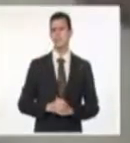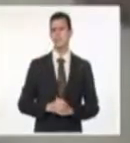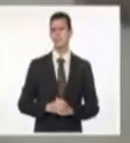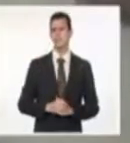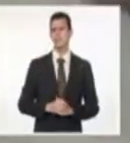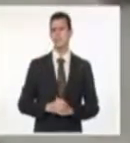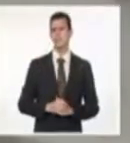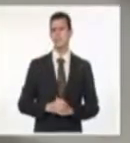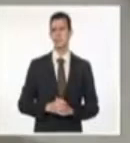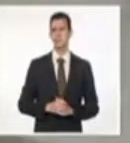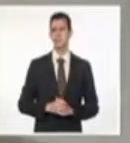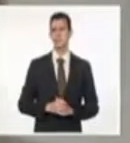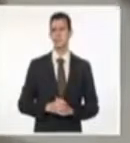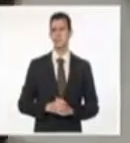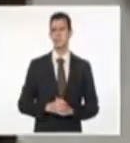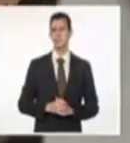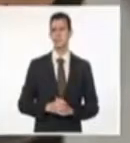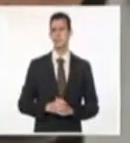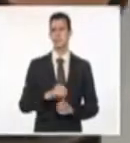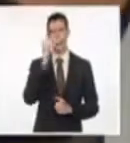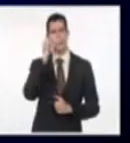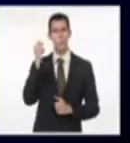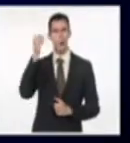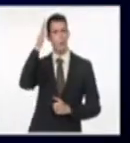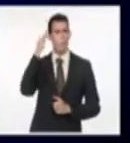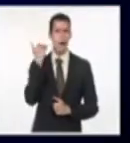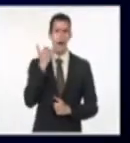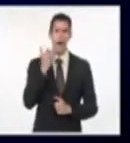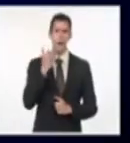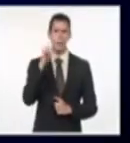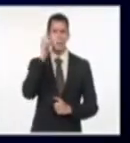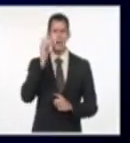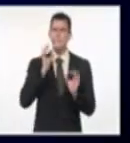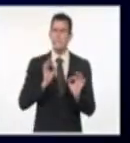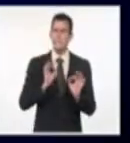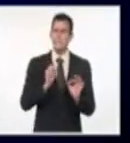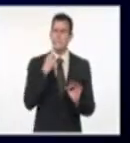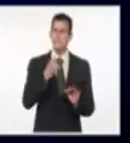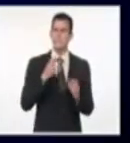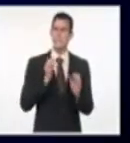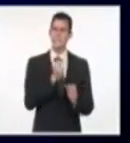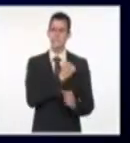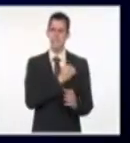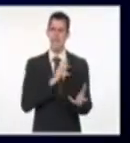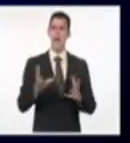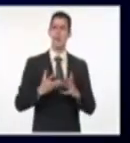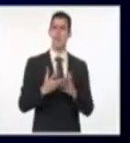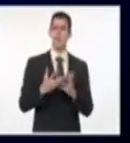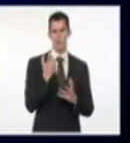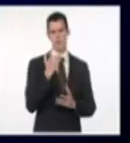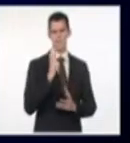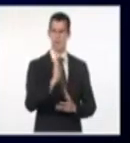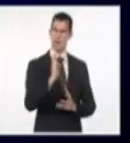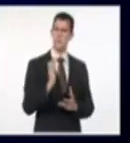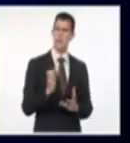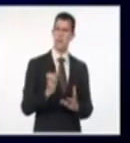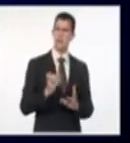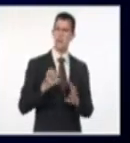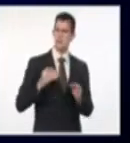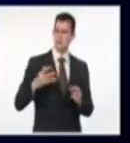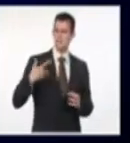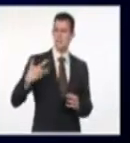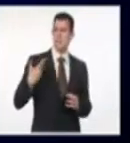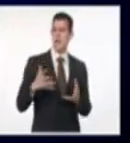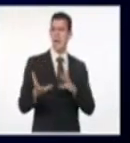uno, la de noviembre en San Isidro. Provocadora persistente, con un lenguaje frecuentemente grosero, provocador,